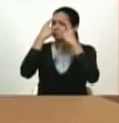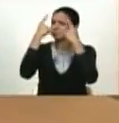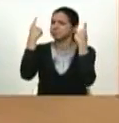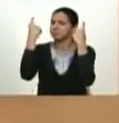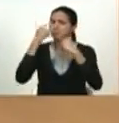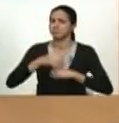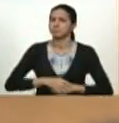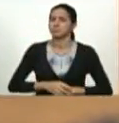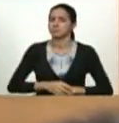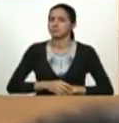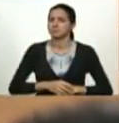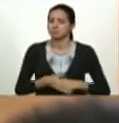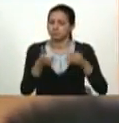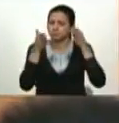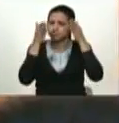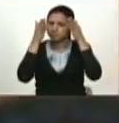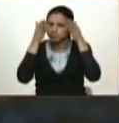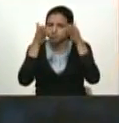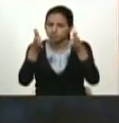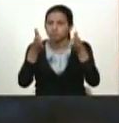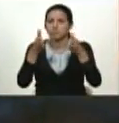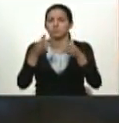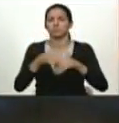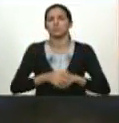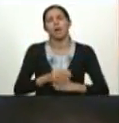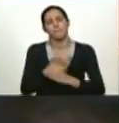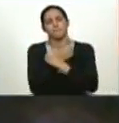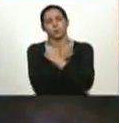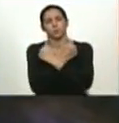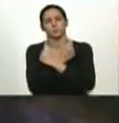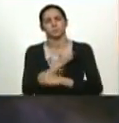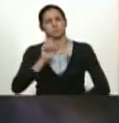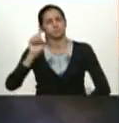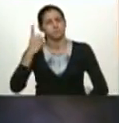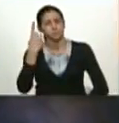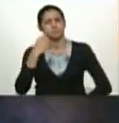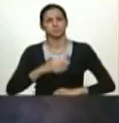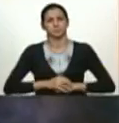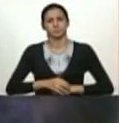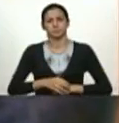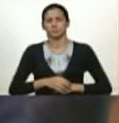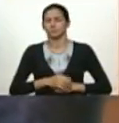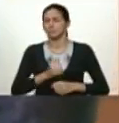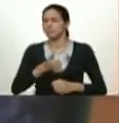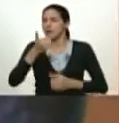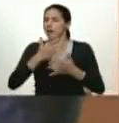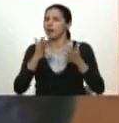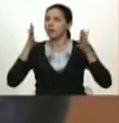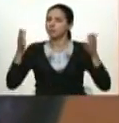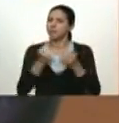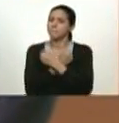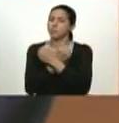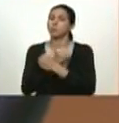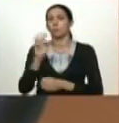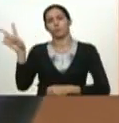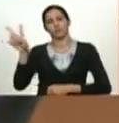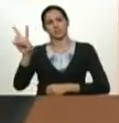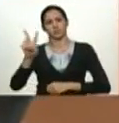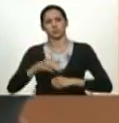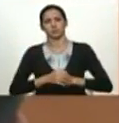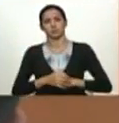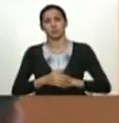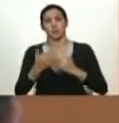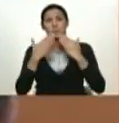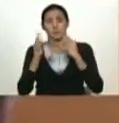a poner en el centro de todo el amor el amor más grande por Venezuela y le